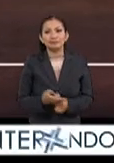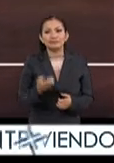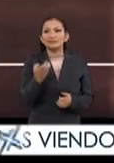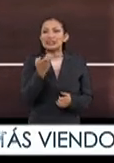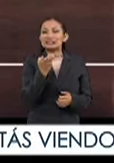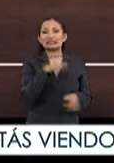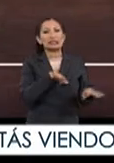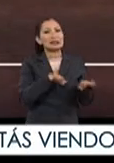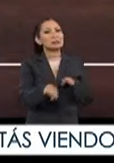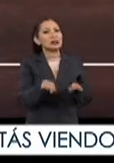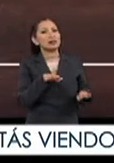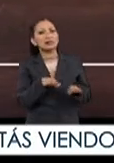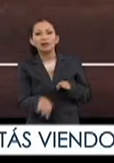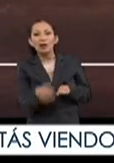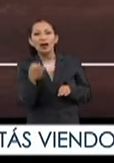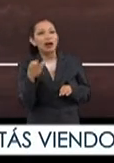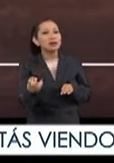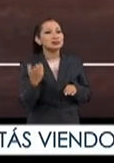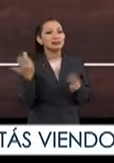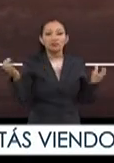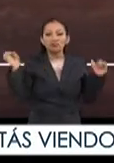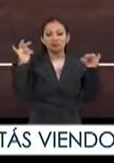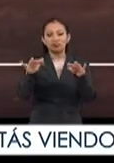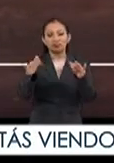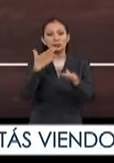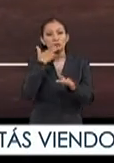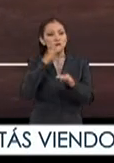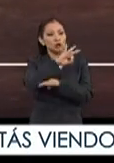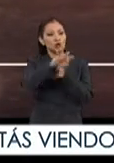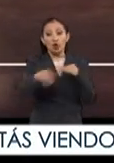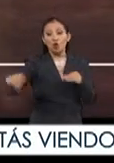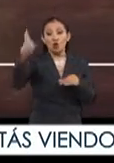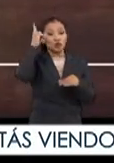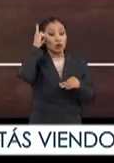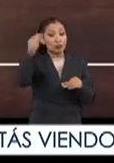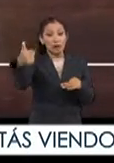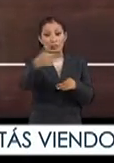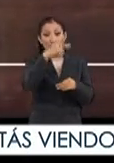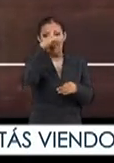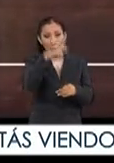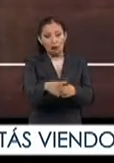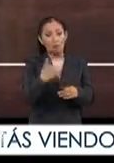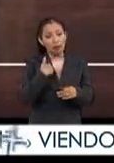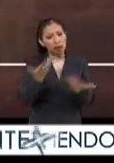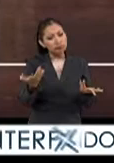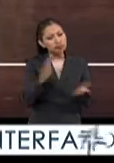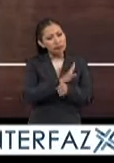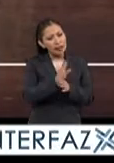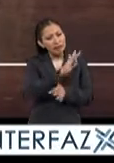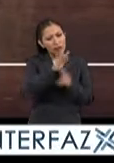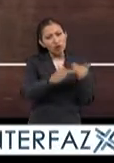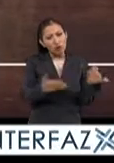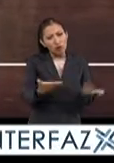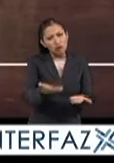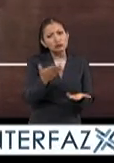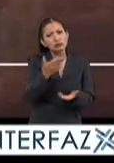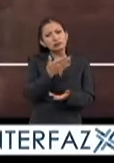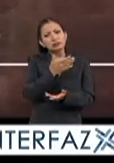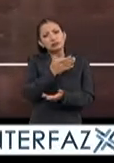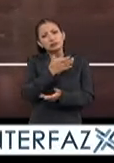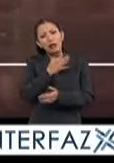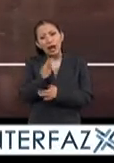trabajo este evento nos pertenece a todos y cada uno de los mexicanos porque nos conviene a todos nos conviene